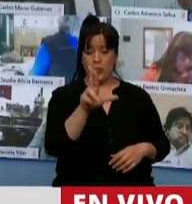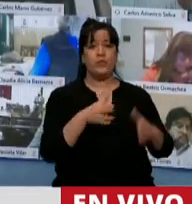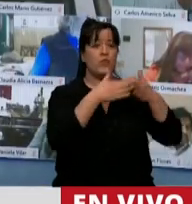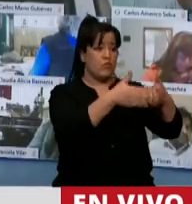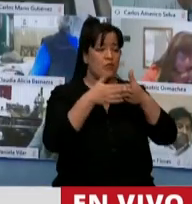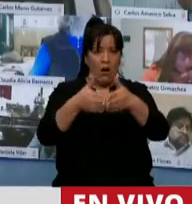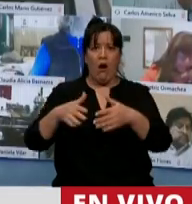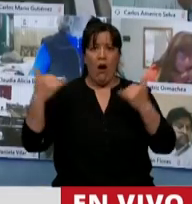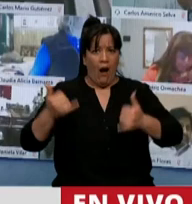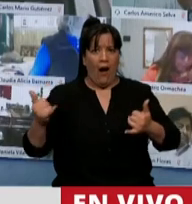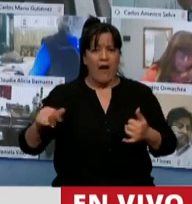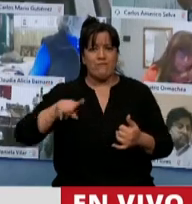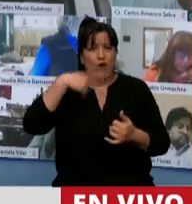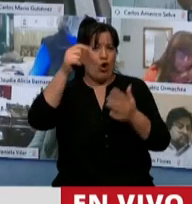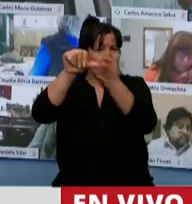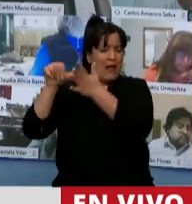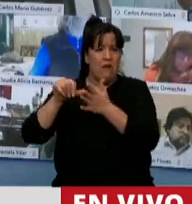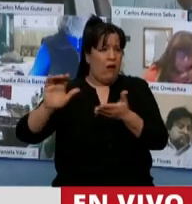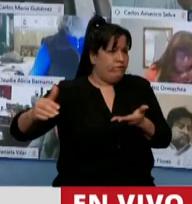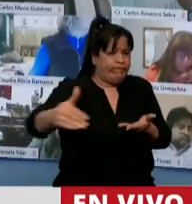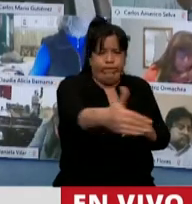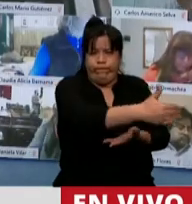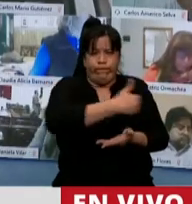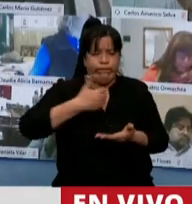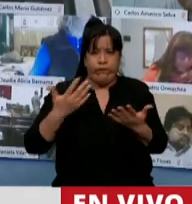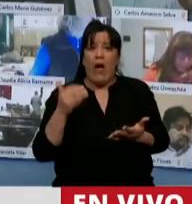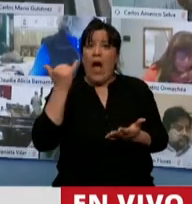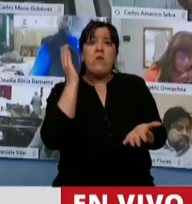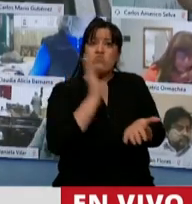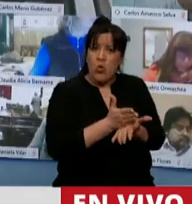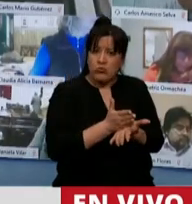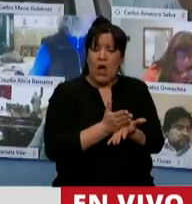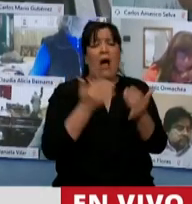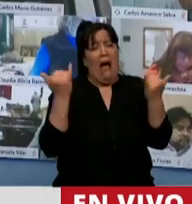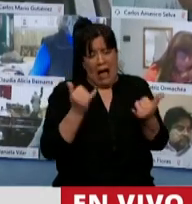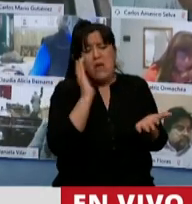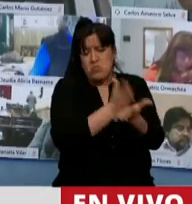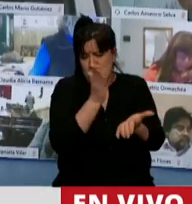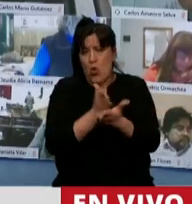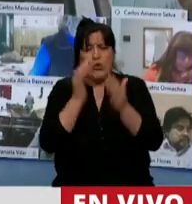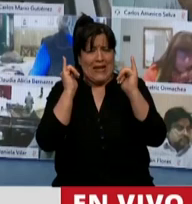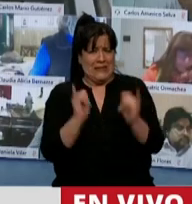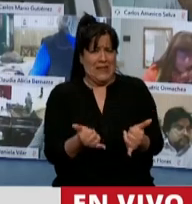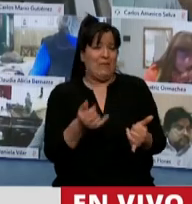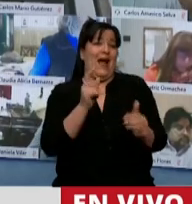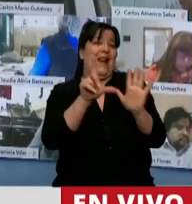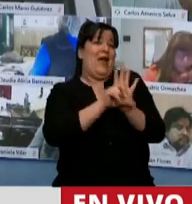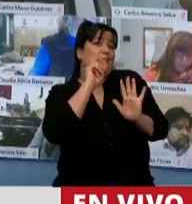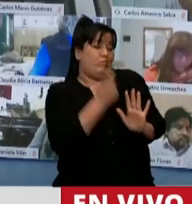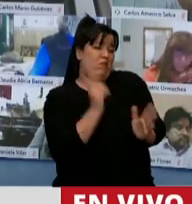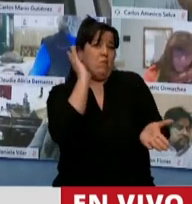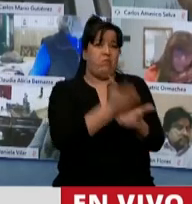depredando nuestra riqueza y tícola. ¿Hay multas? Sí, las hay. Pero son hoy